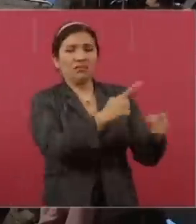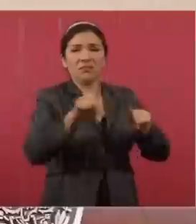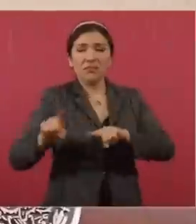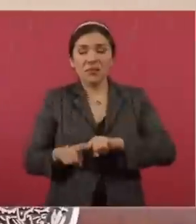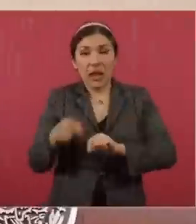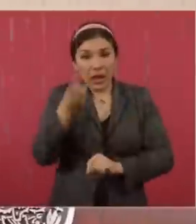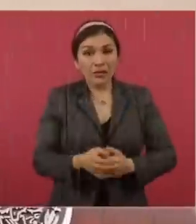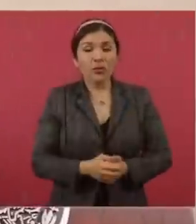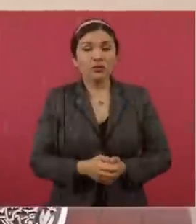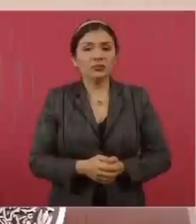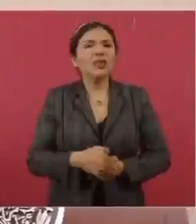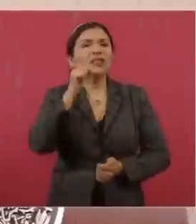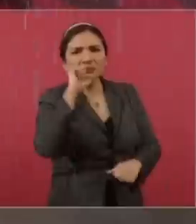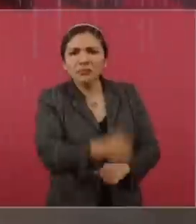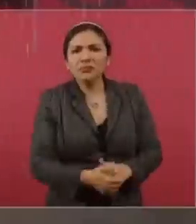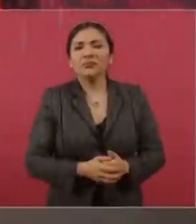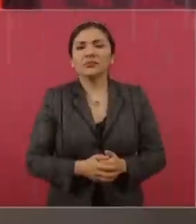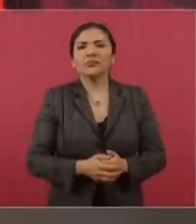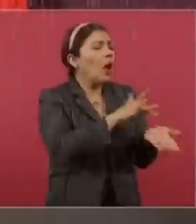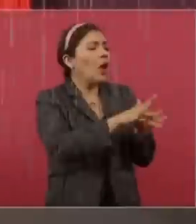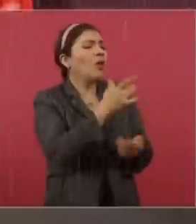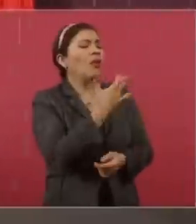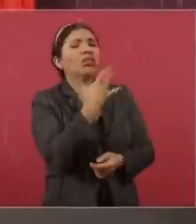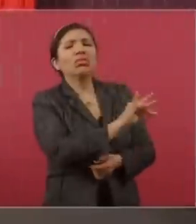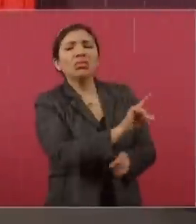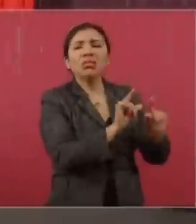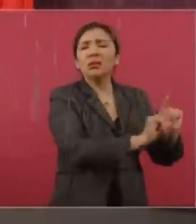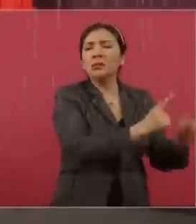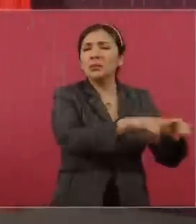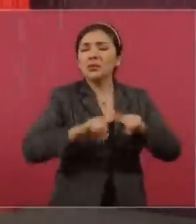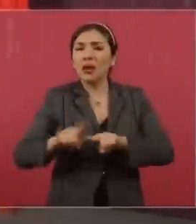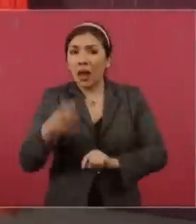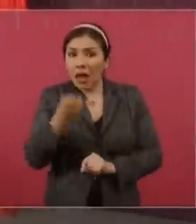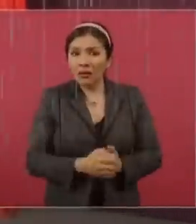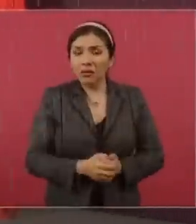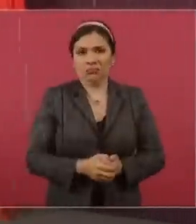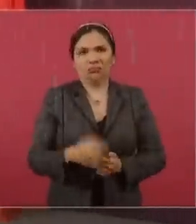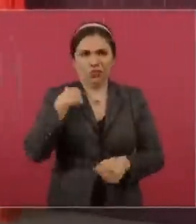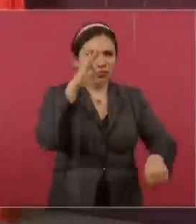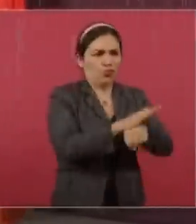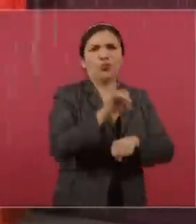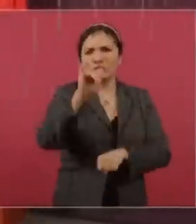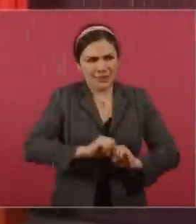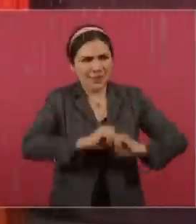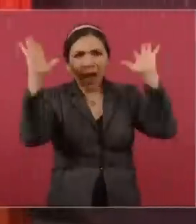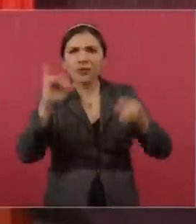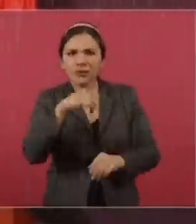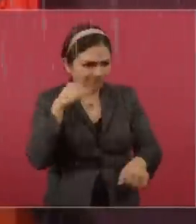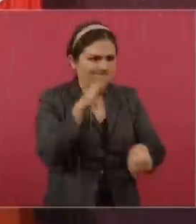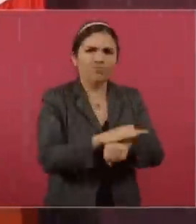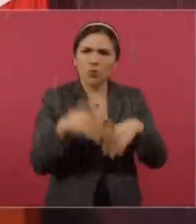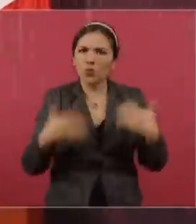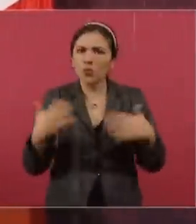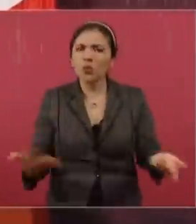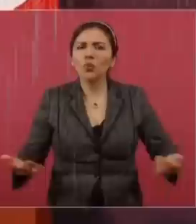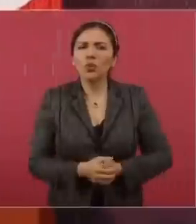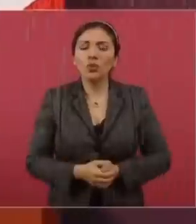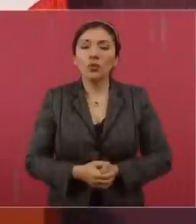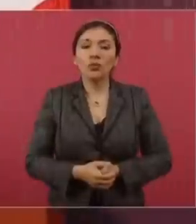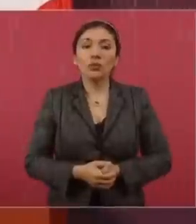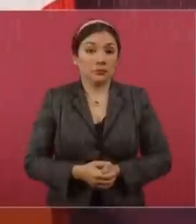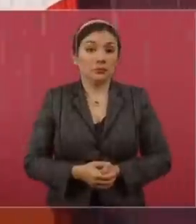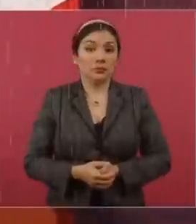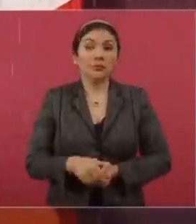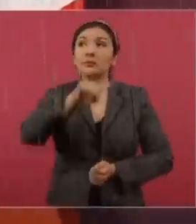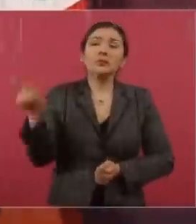humillados, a los que siempre han sido marginados y dipendiados. ¿Cómo no? ¿Vamos a defenderlos? ¡Claro que los vamos a defender! Y que